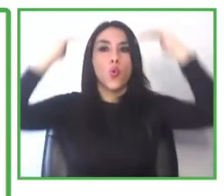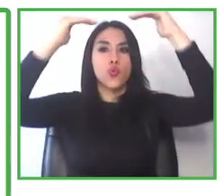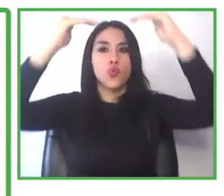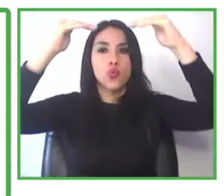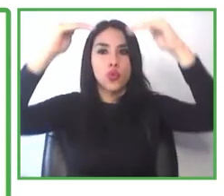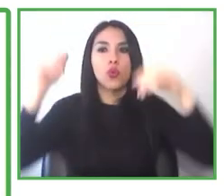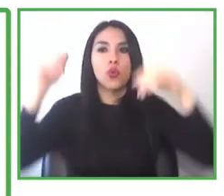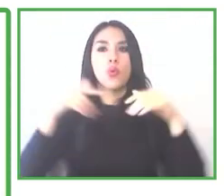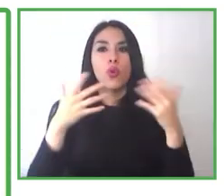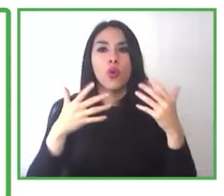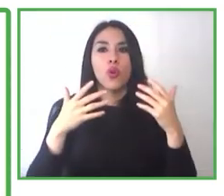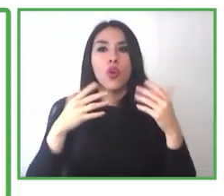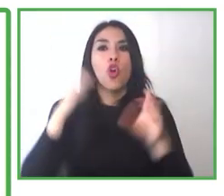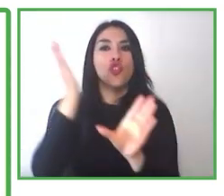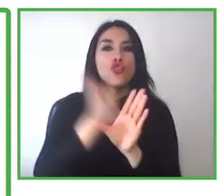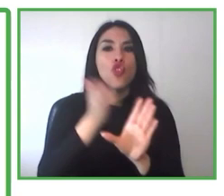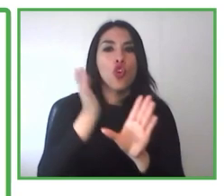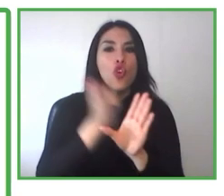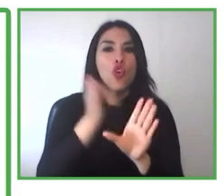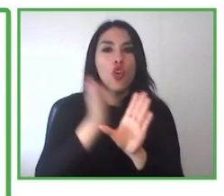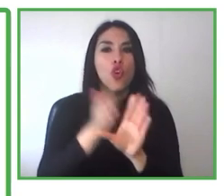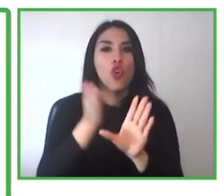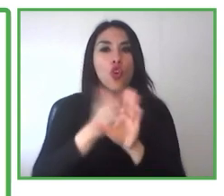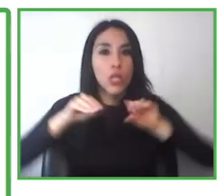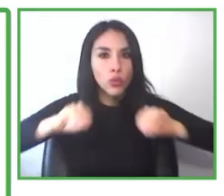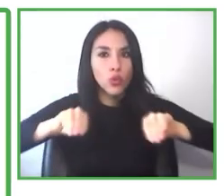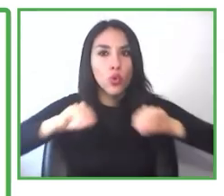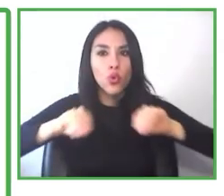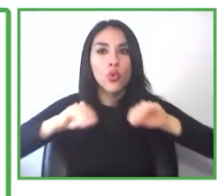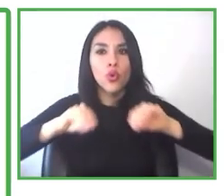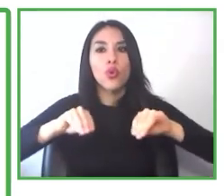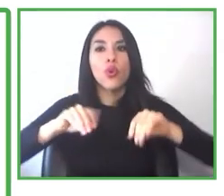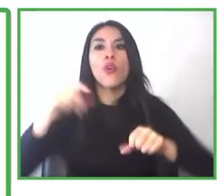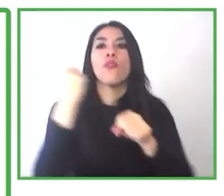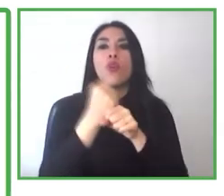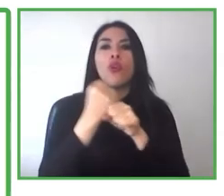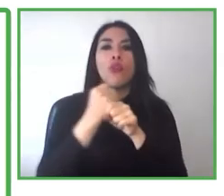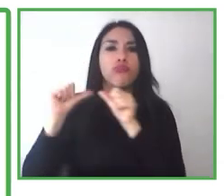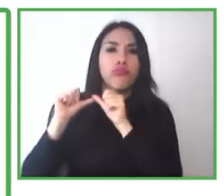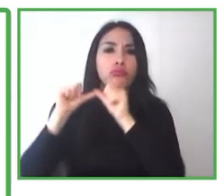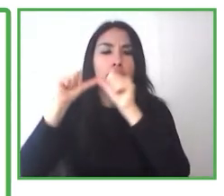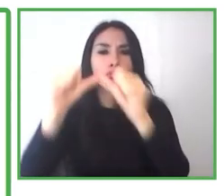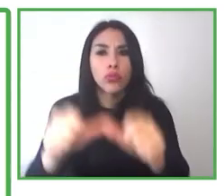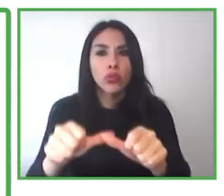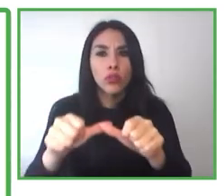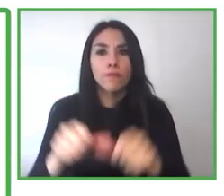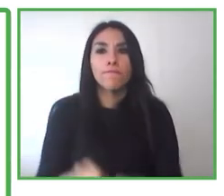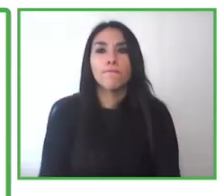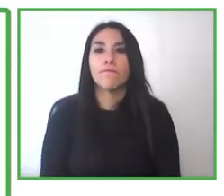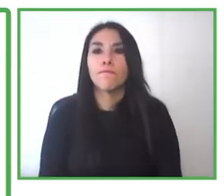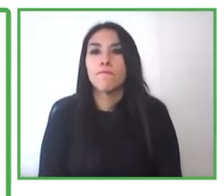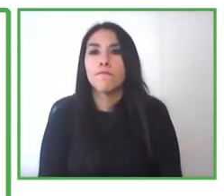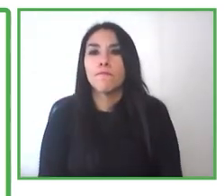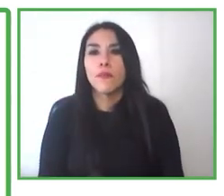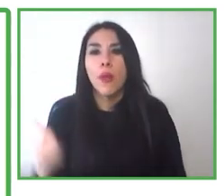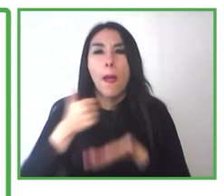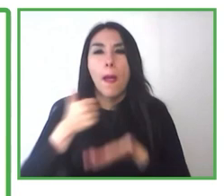en el Departamento de Empleo, con apoyo como instructora laboral. Desde inicios del año 2021,